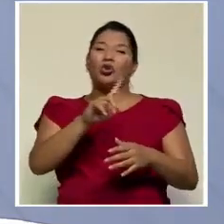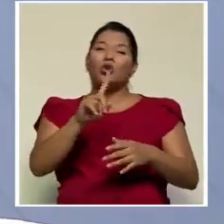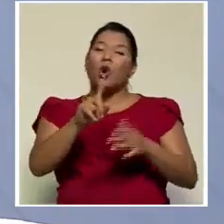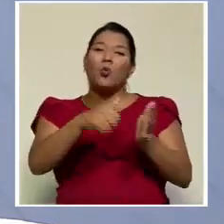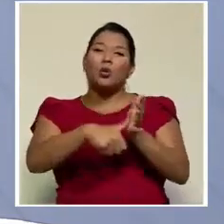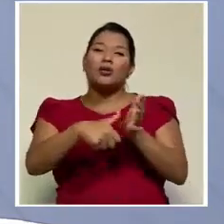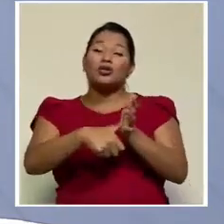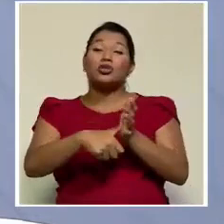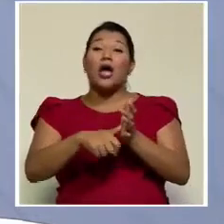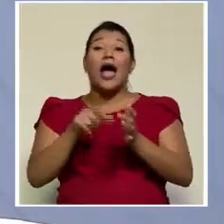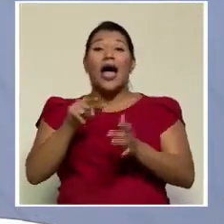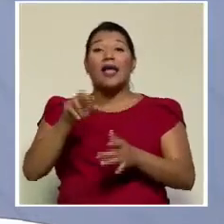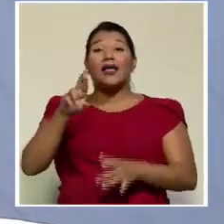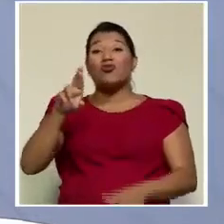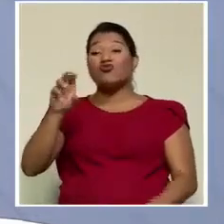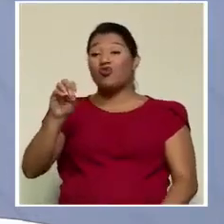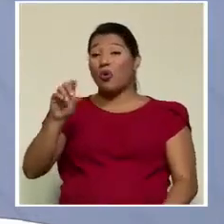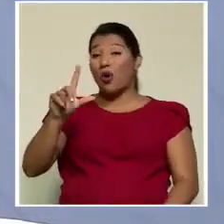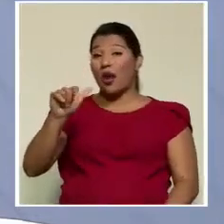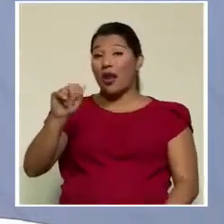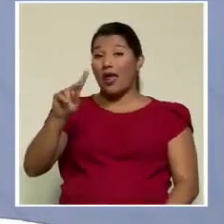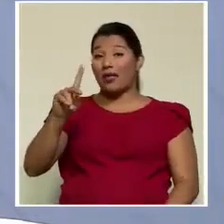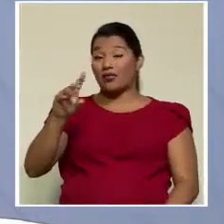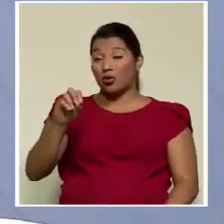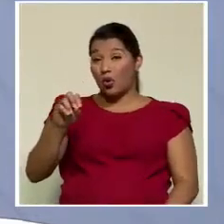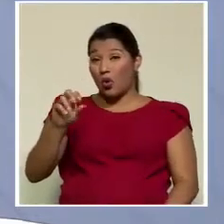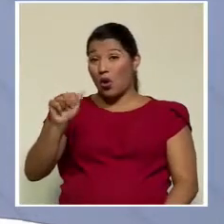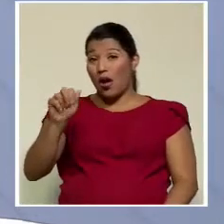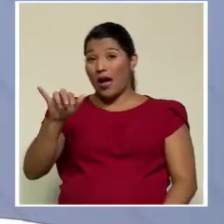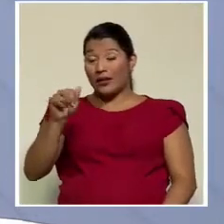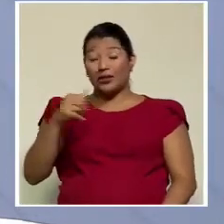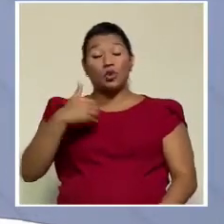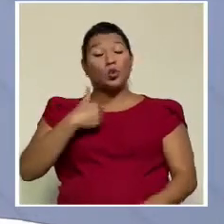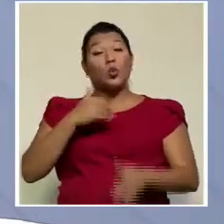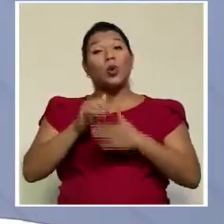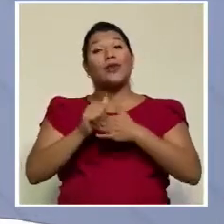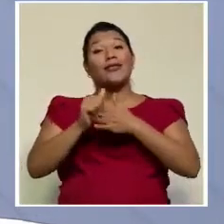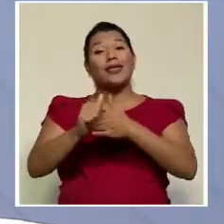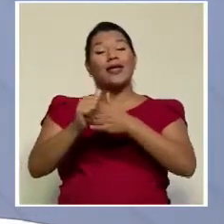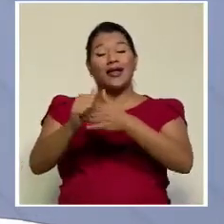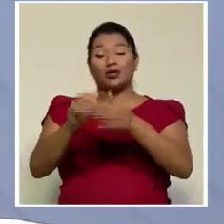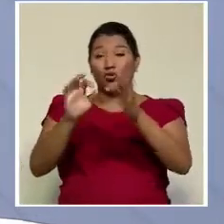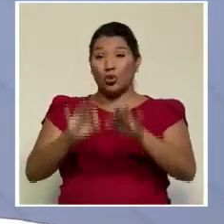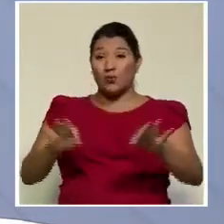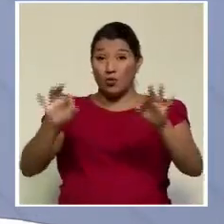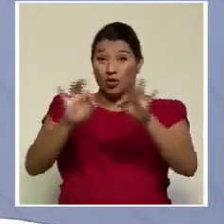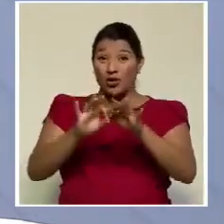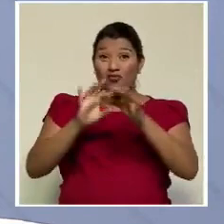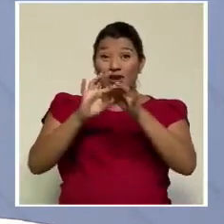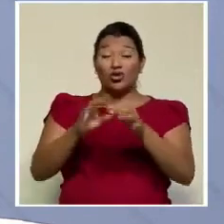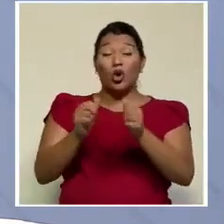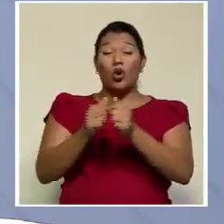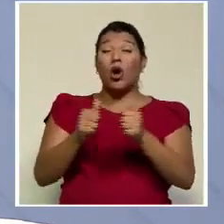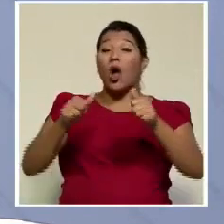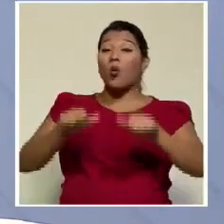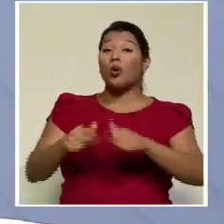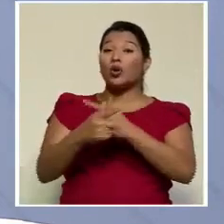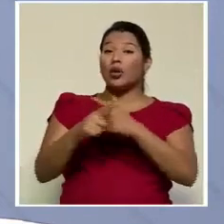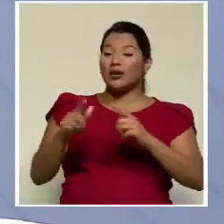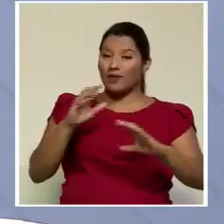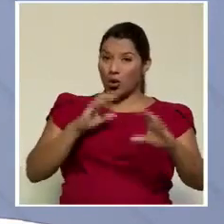Rolando Araya ocupó un papel de un liderazgo importante en el movimiento opositor al Tratado de Libre Comercio. Entonces,